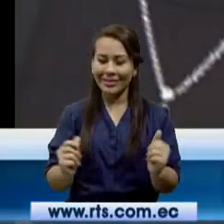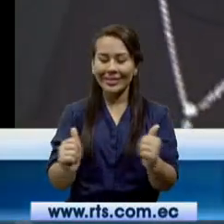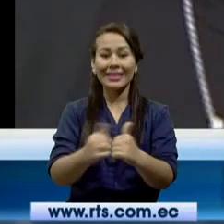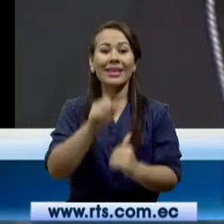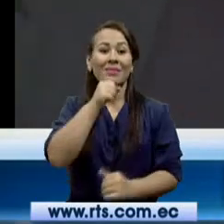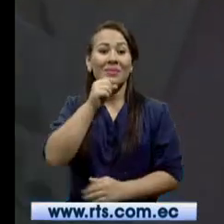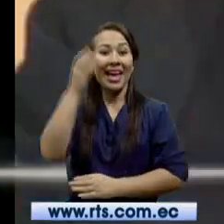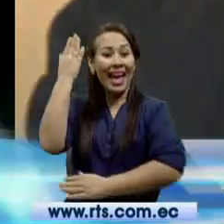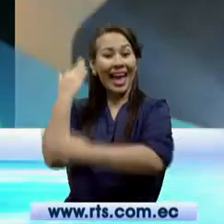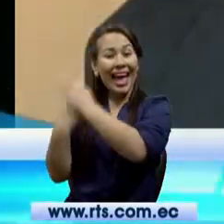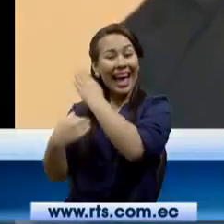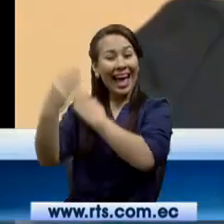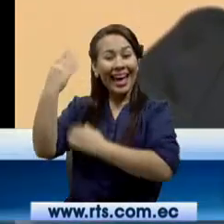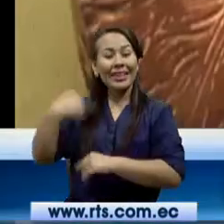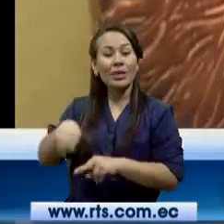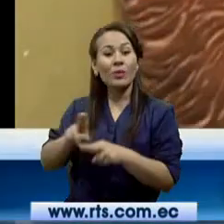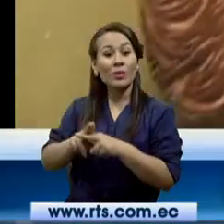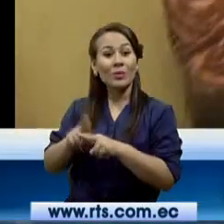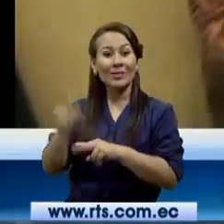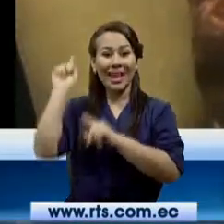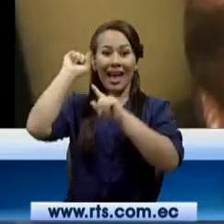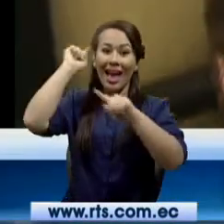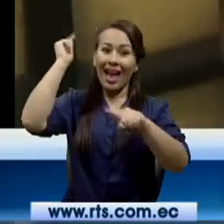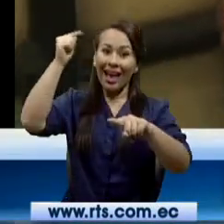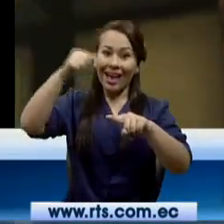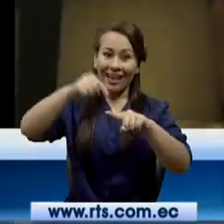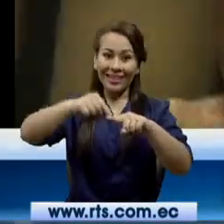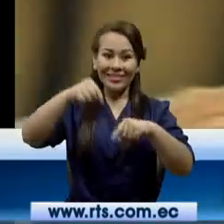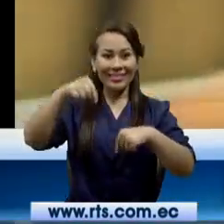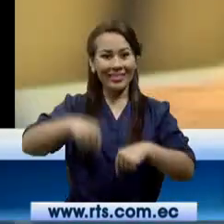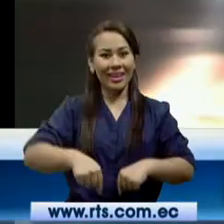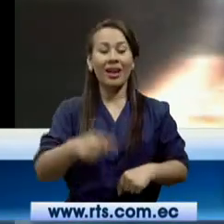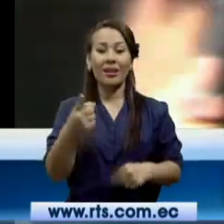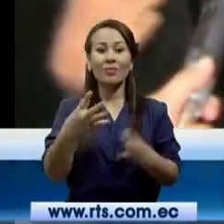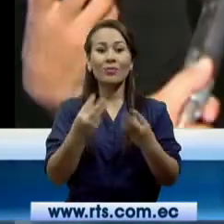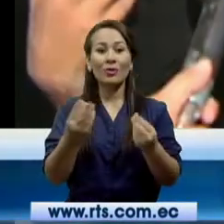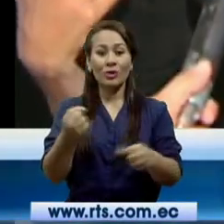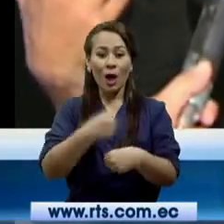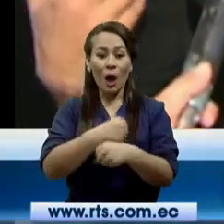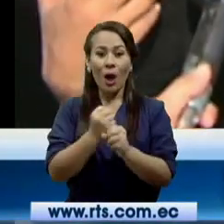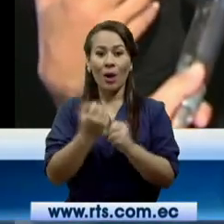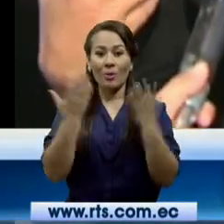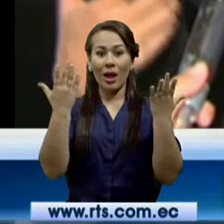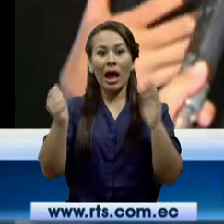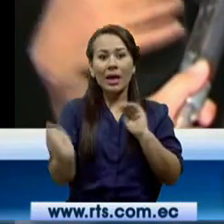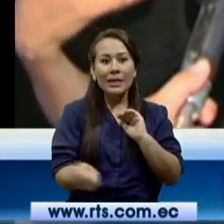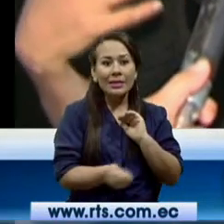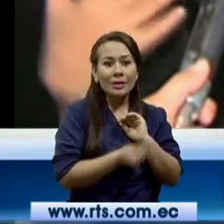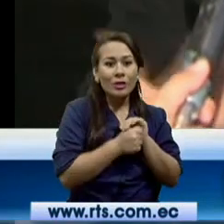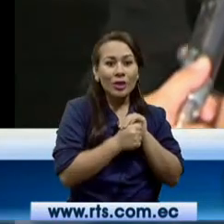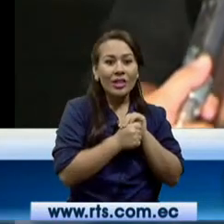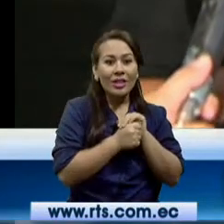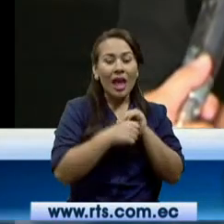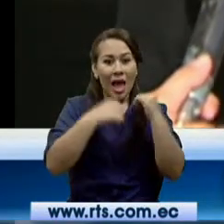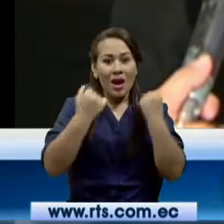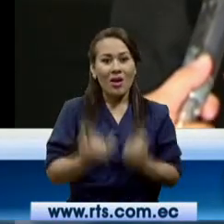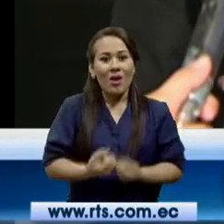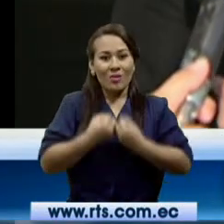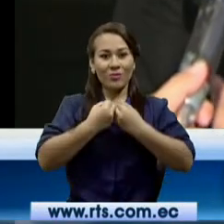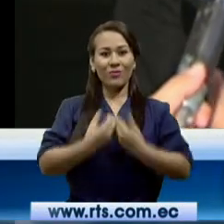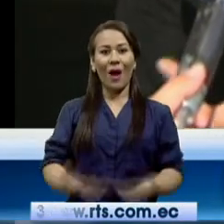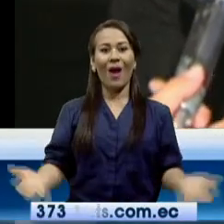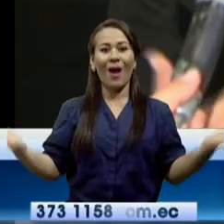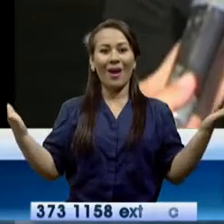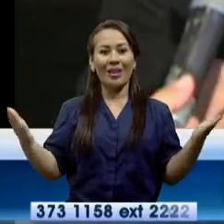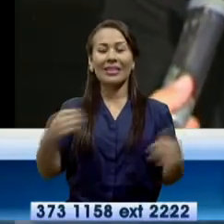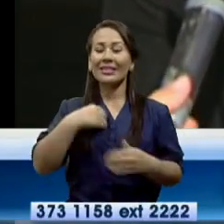traídos a la época actual. Son muchas obras que están escondidas se podría decir, ¿no? Entonces sacarlas de ahí